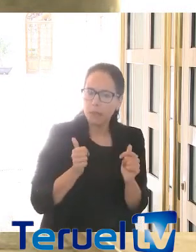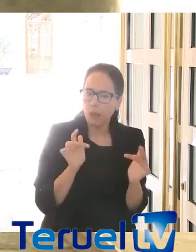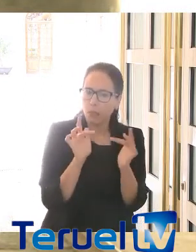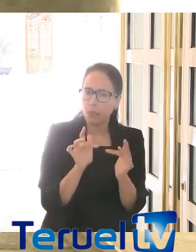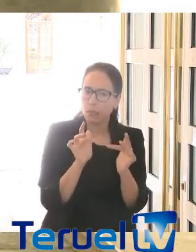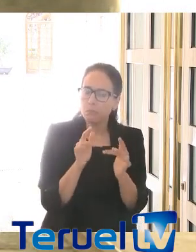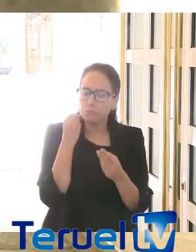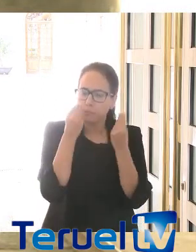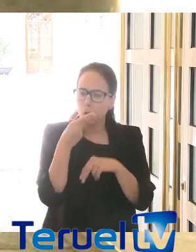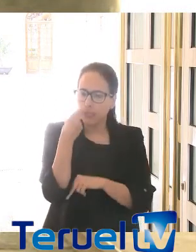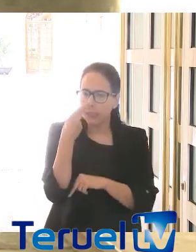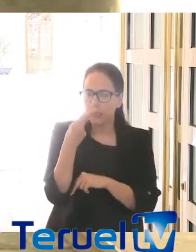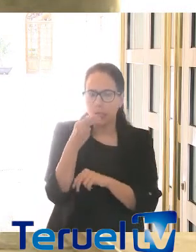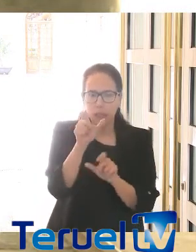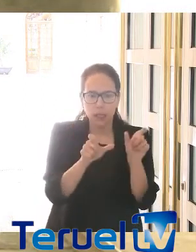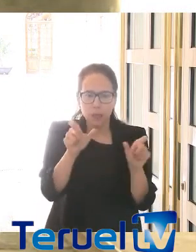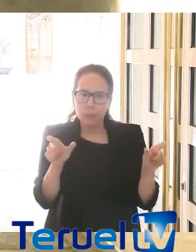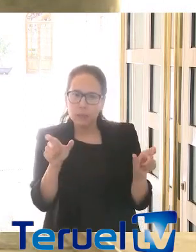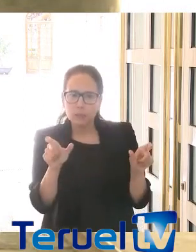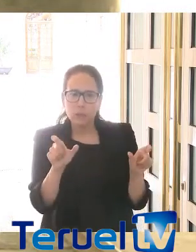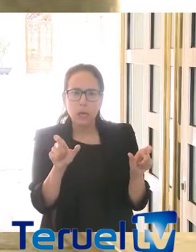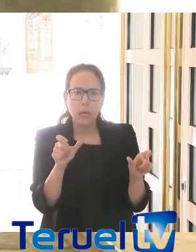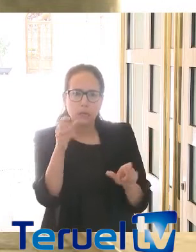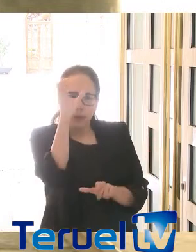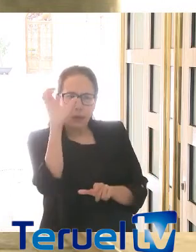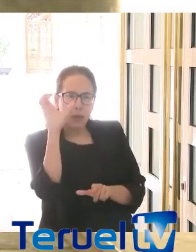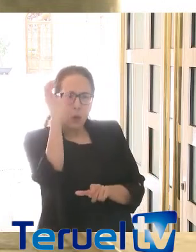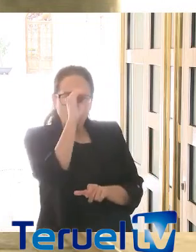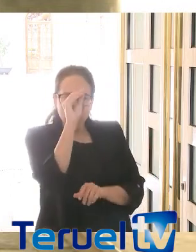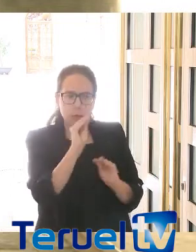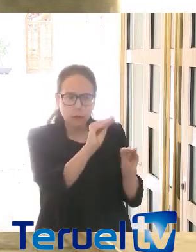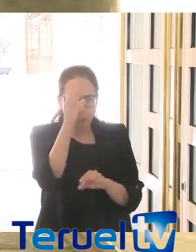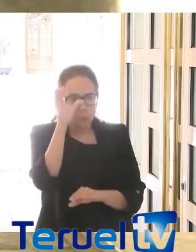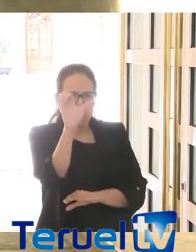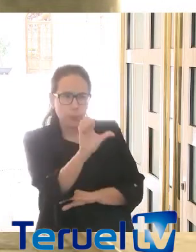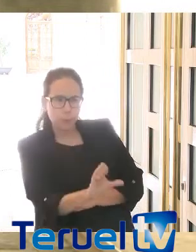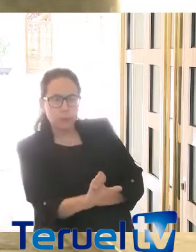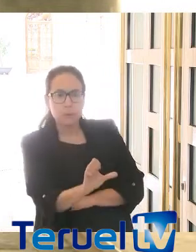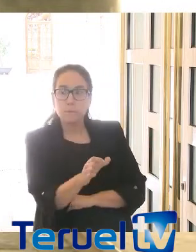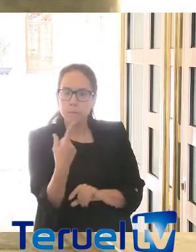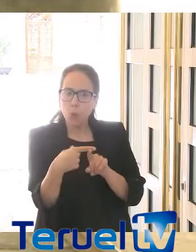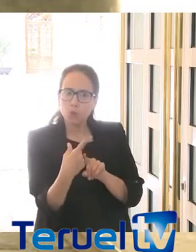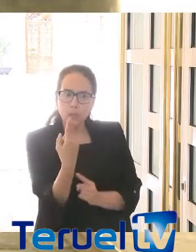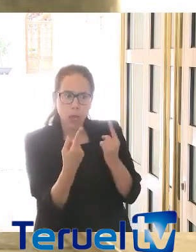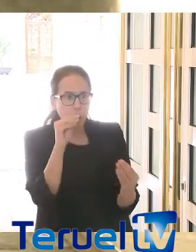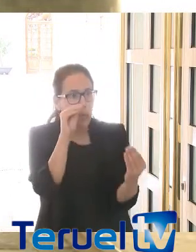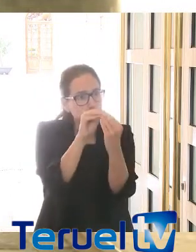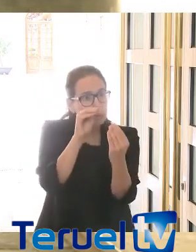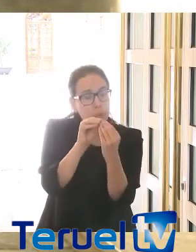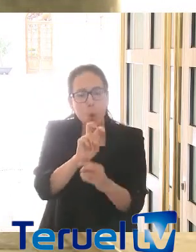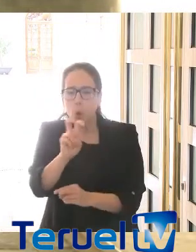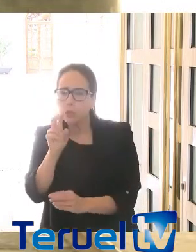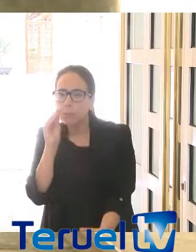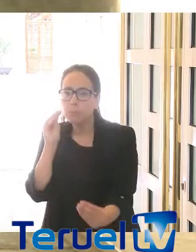ha sido interesante escuchar las distintas posiciones de cada uno. Coincidimos en muchas cosas, por supuesto, en otras no tanto, tenemos